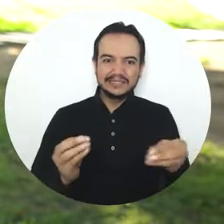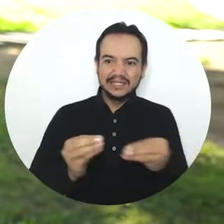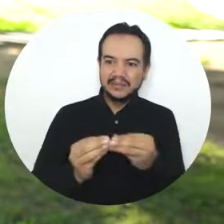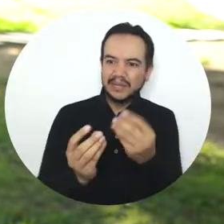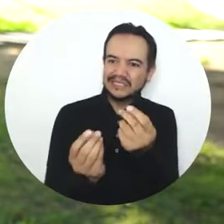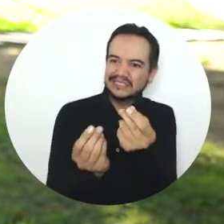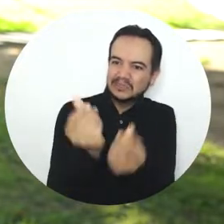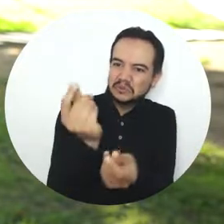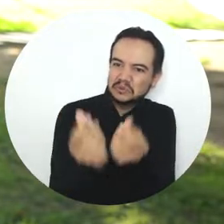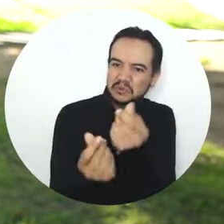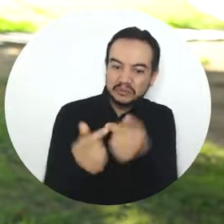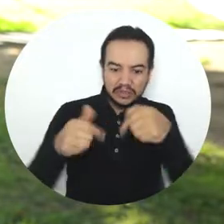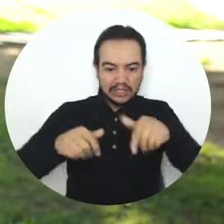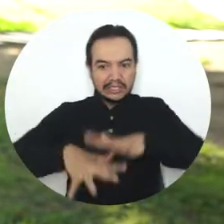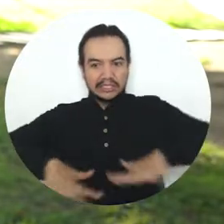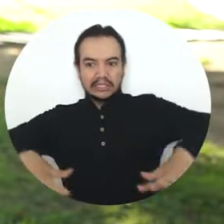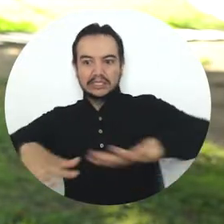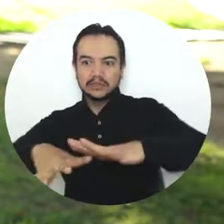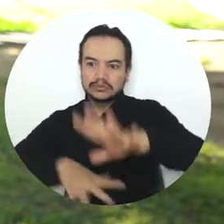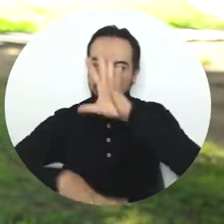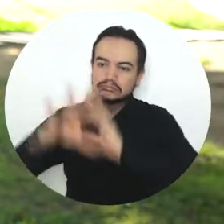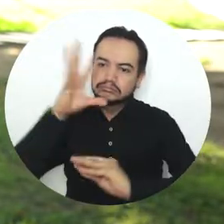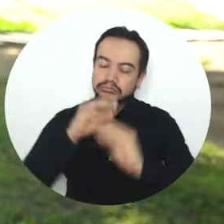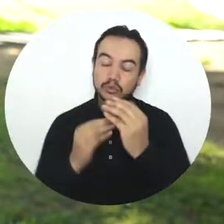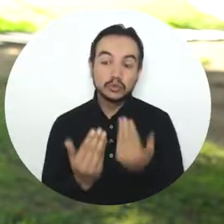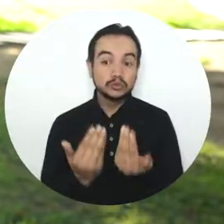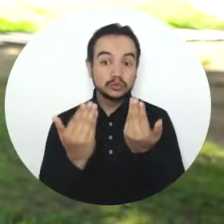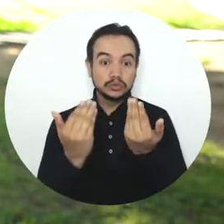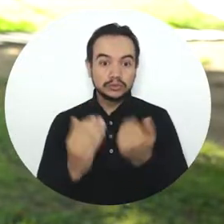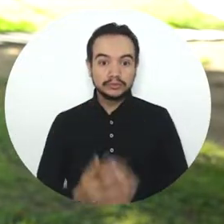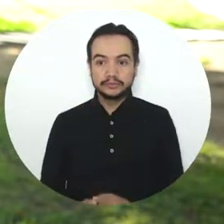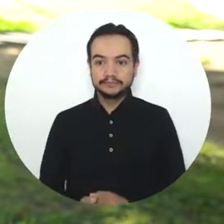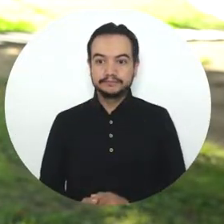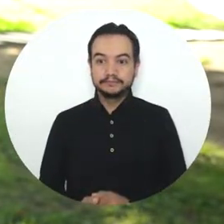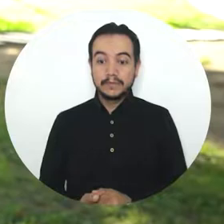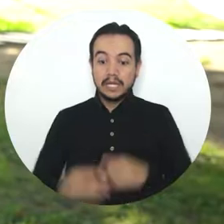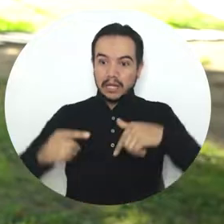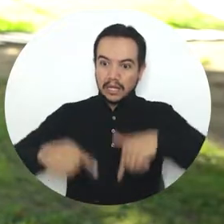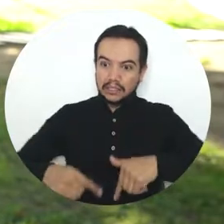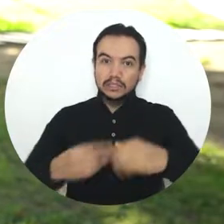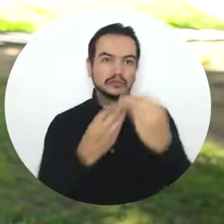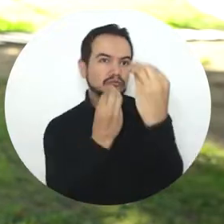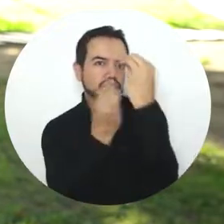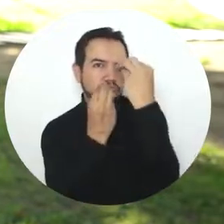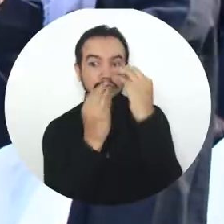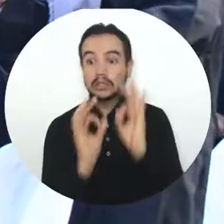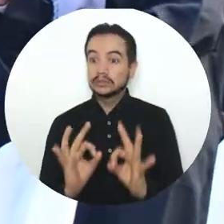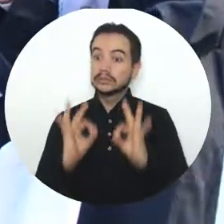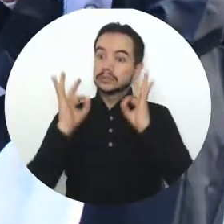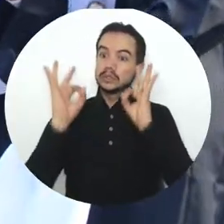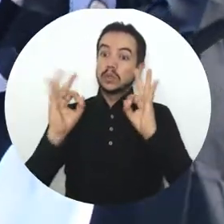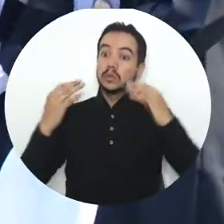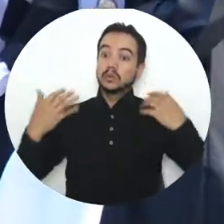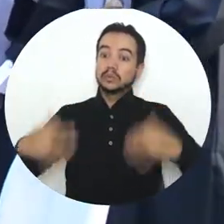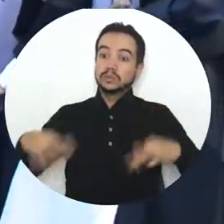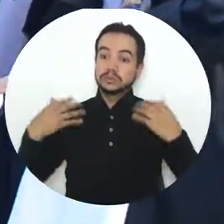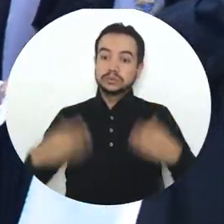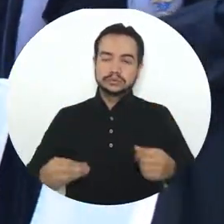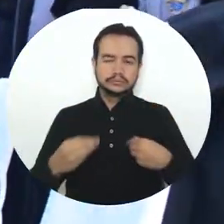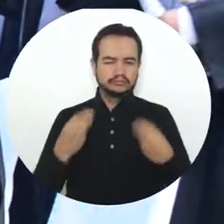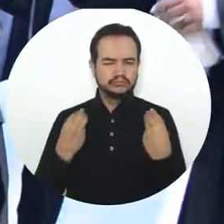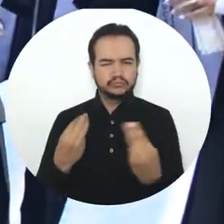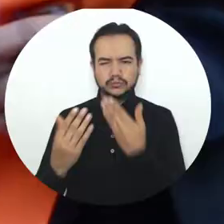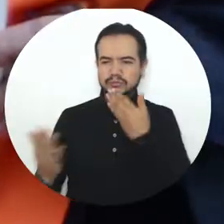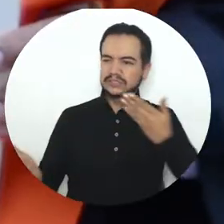aspectos económicos que se da en nuestra región. La formación que recibí de la universidad fue de altísima calidad. Estoy